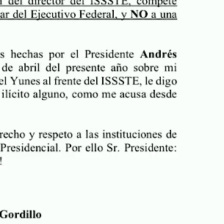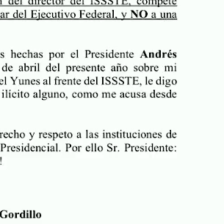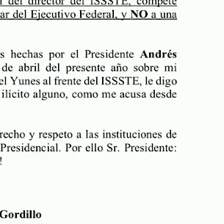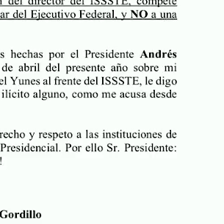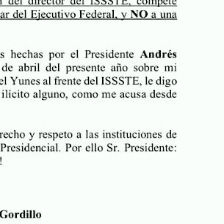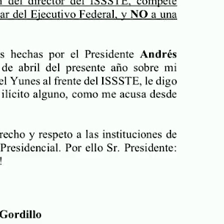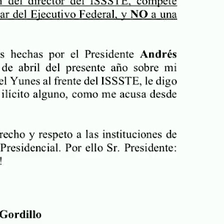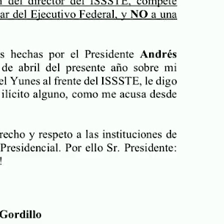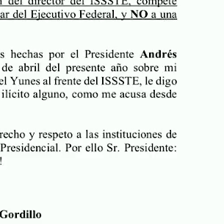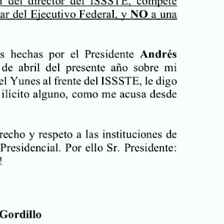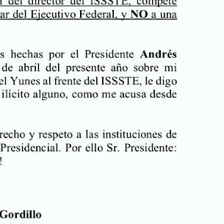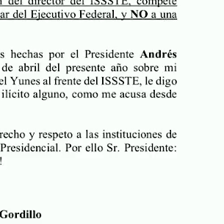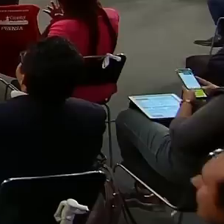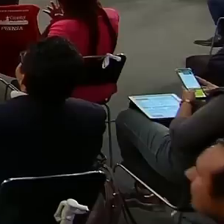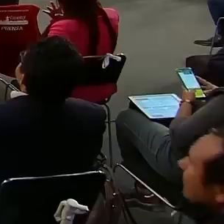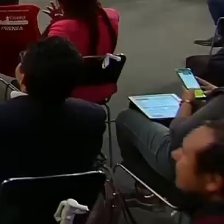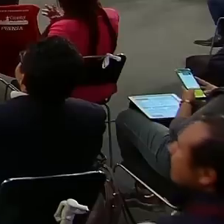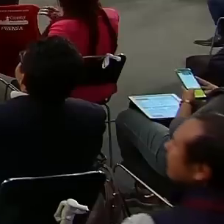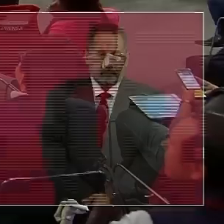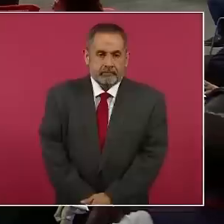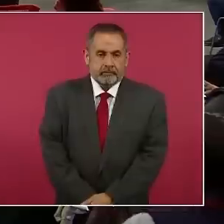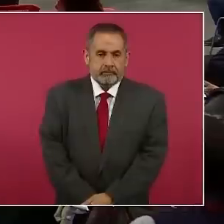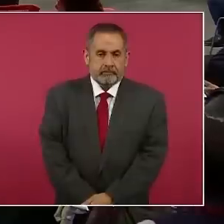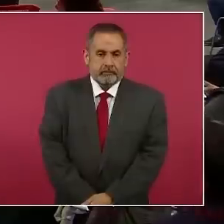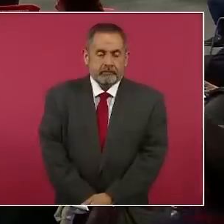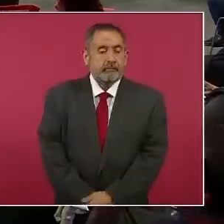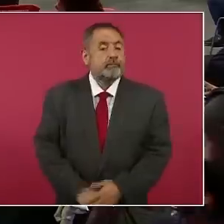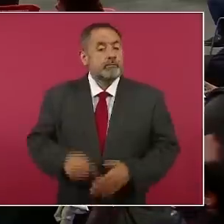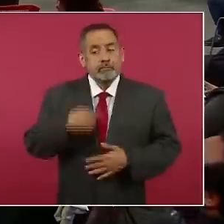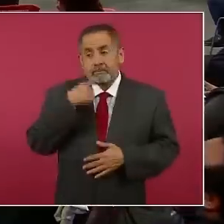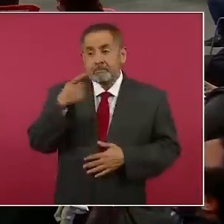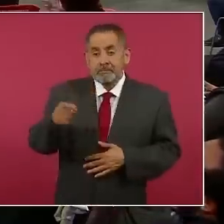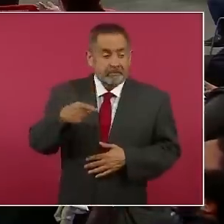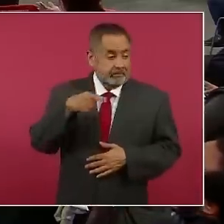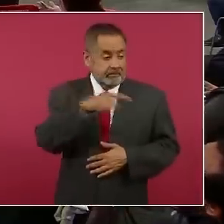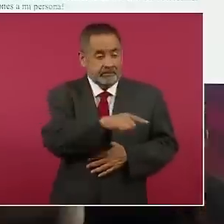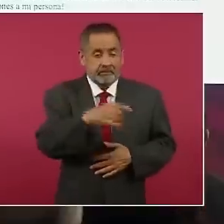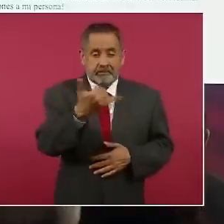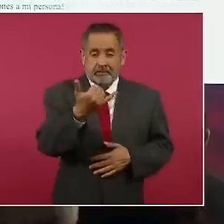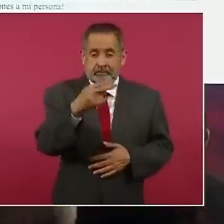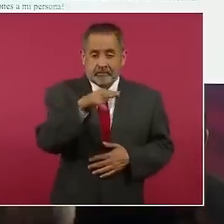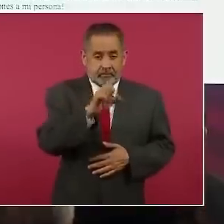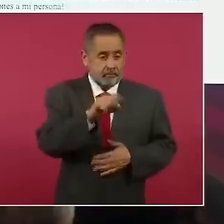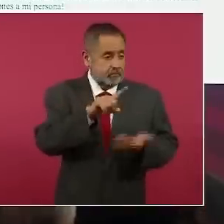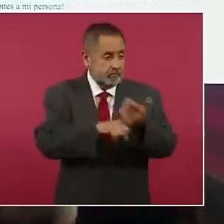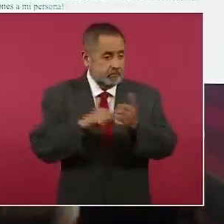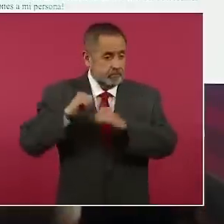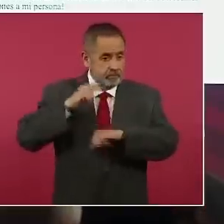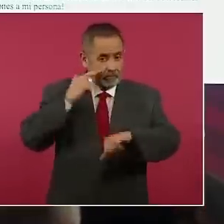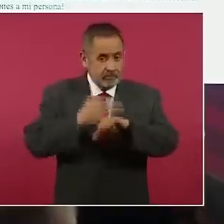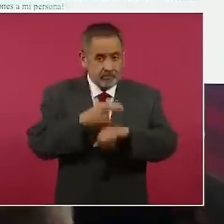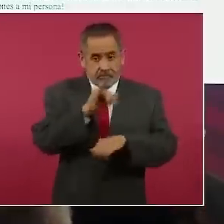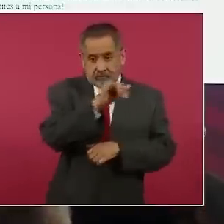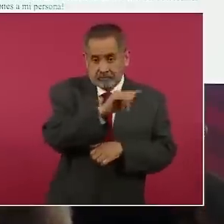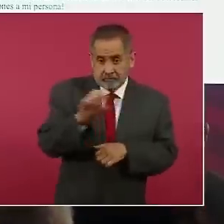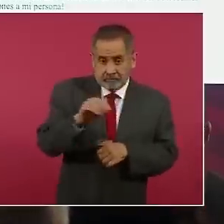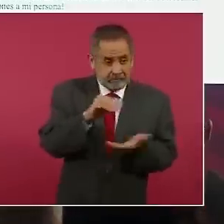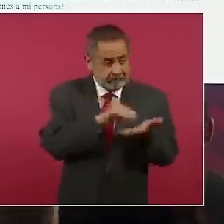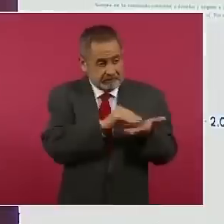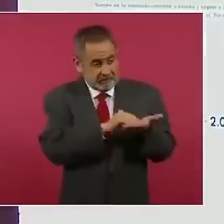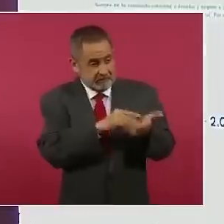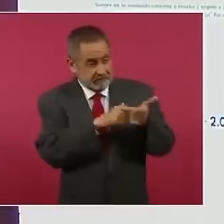maestros de México nos oponíamos a que Miguel Ángel Yunes continuara como titular del Issste, continuara.